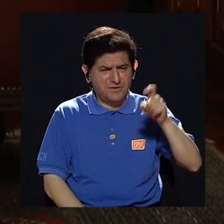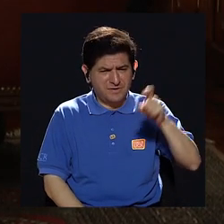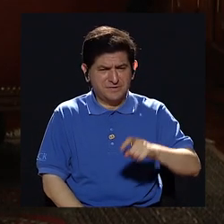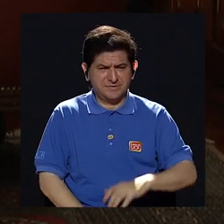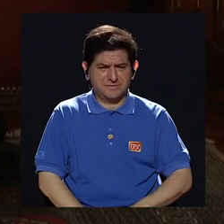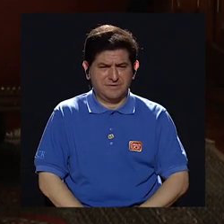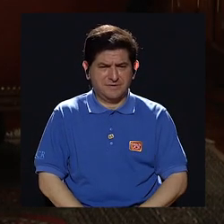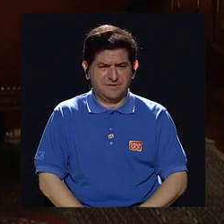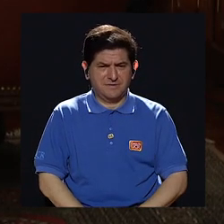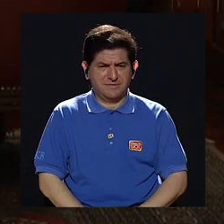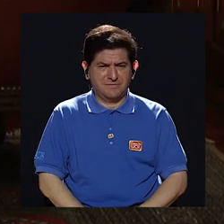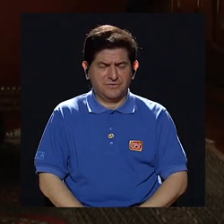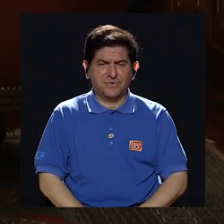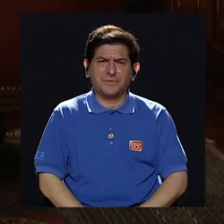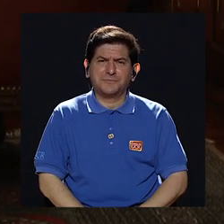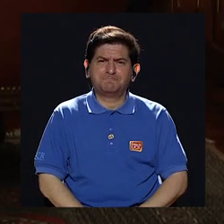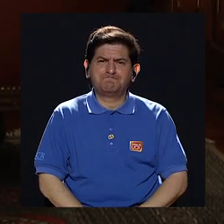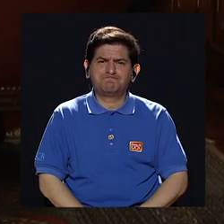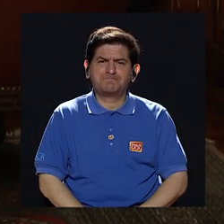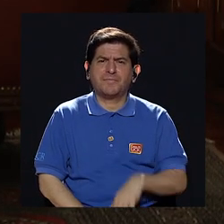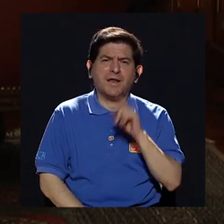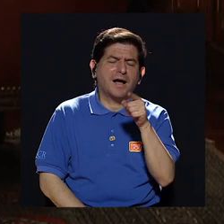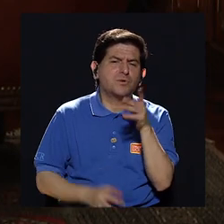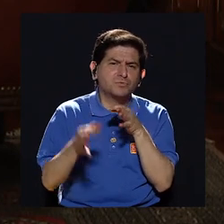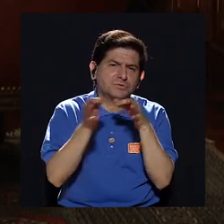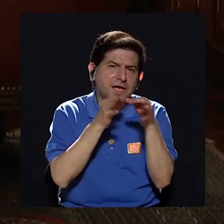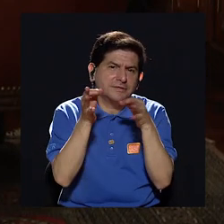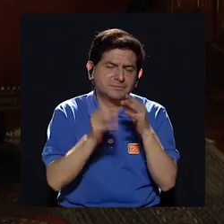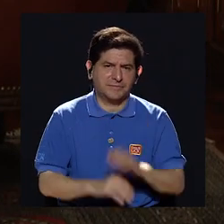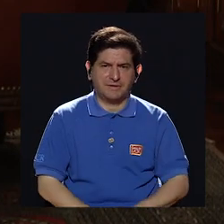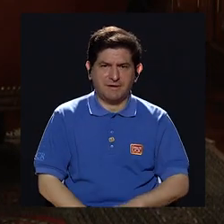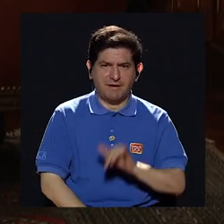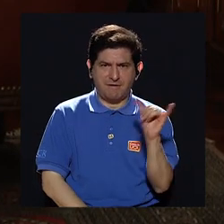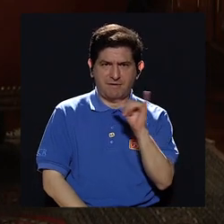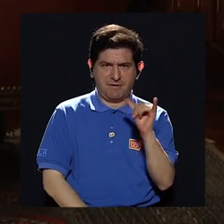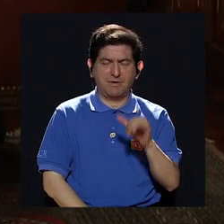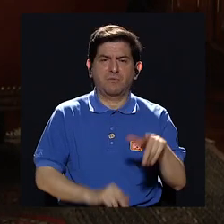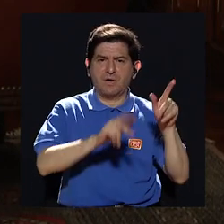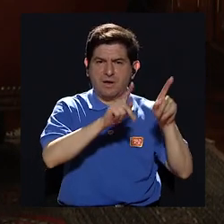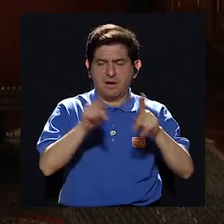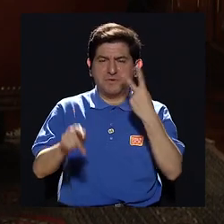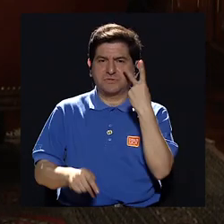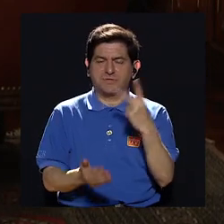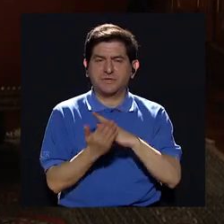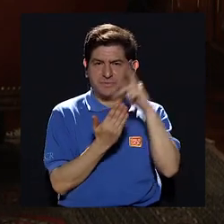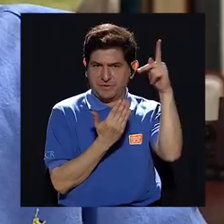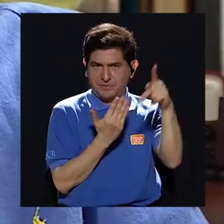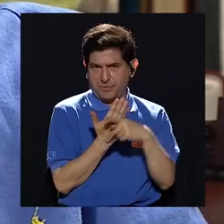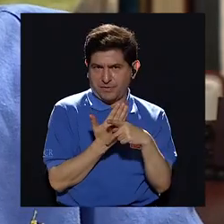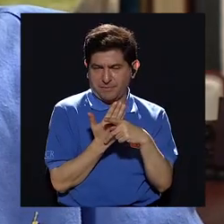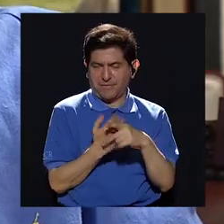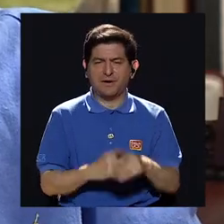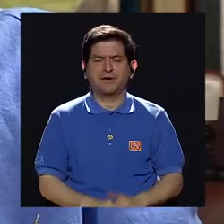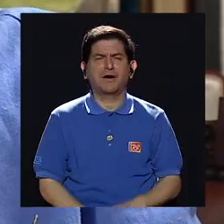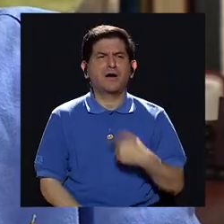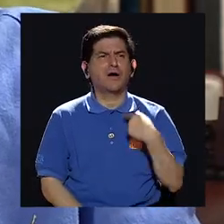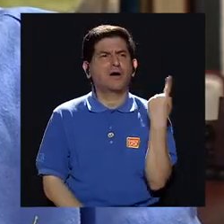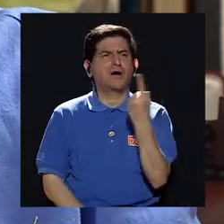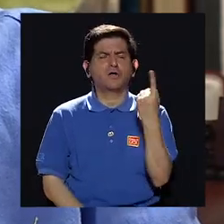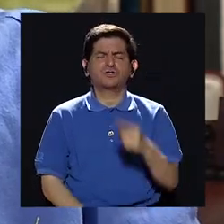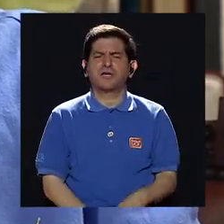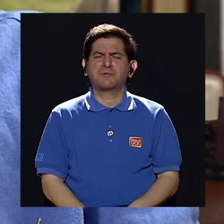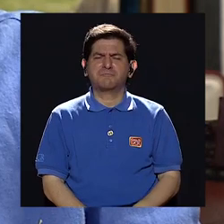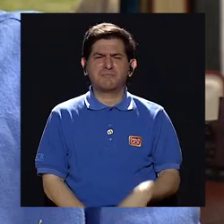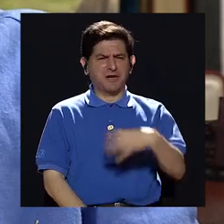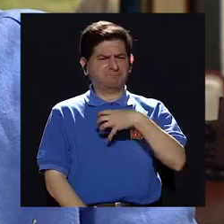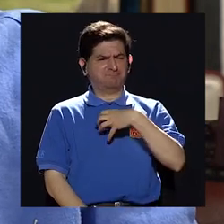contarle a usted y a quienes nos ven, que yo siempre le